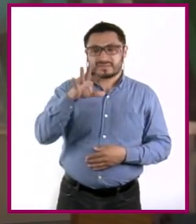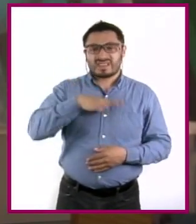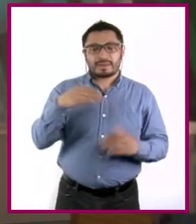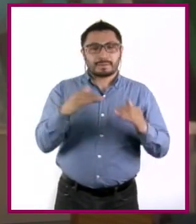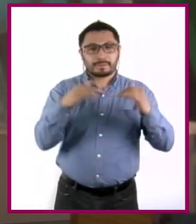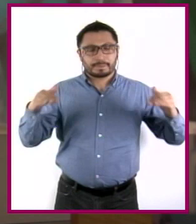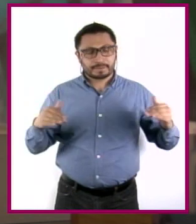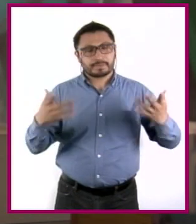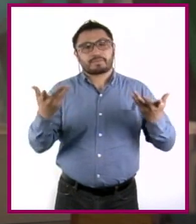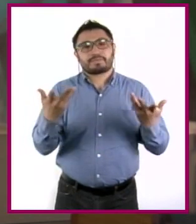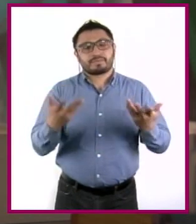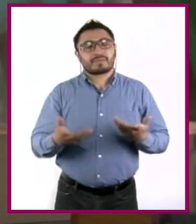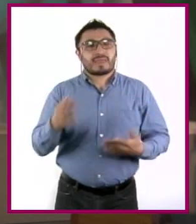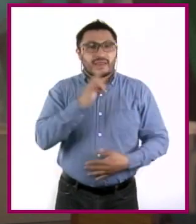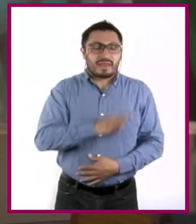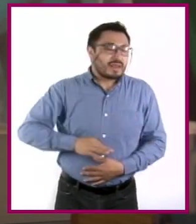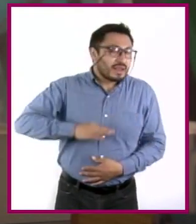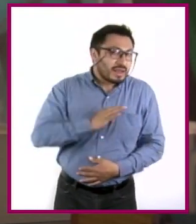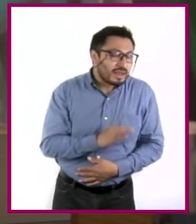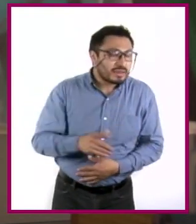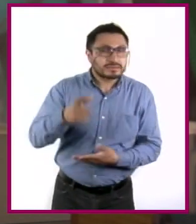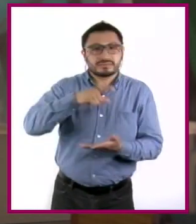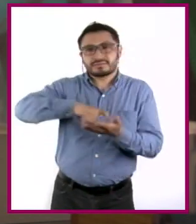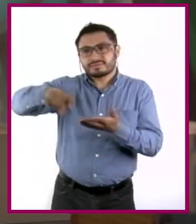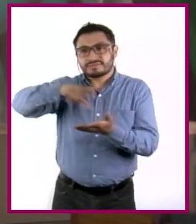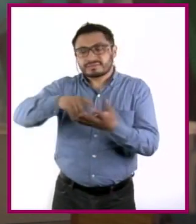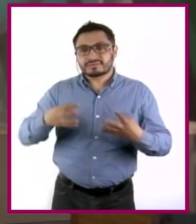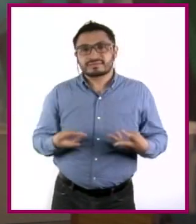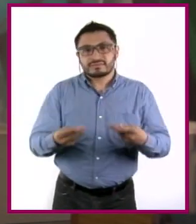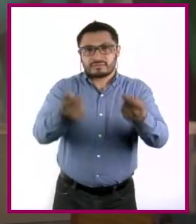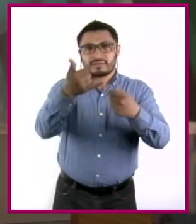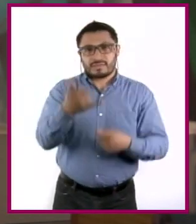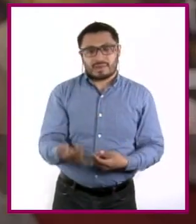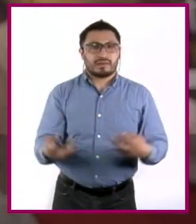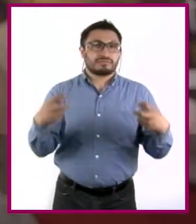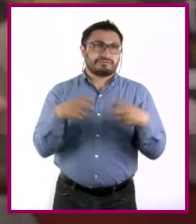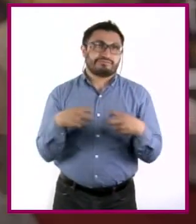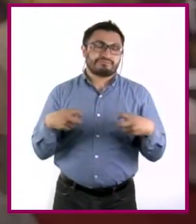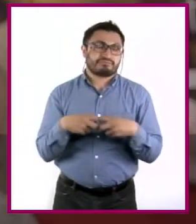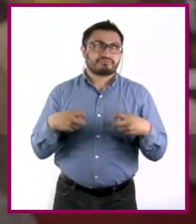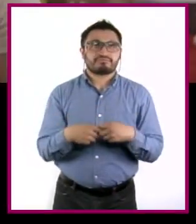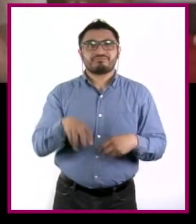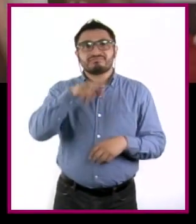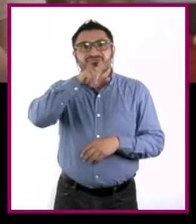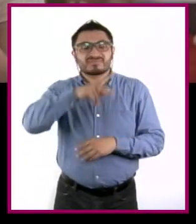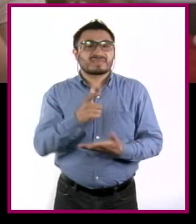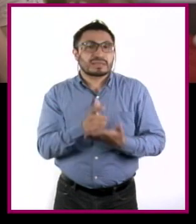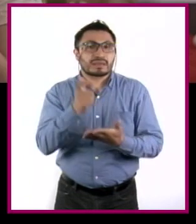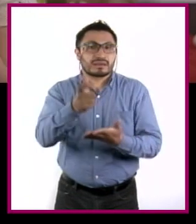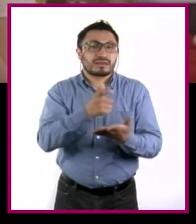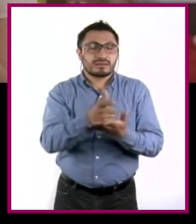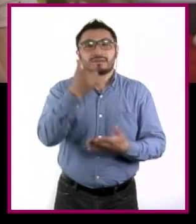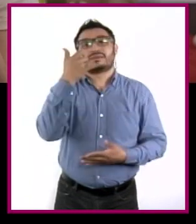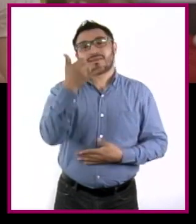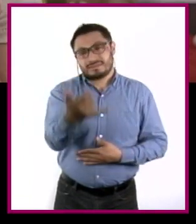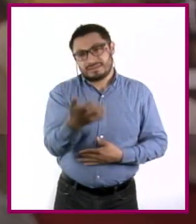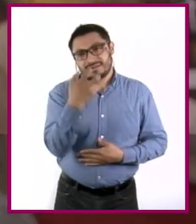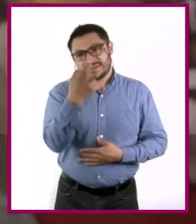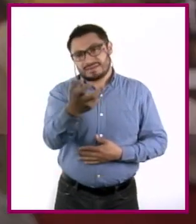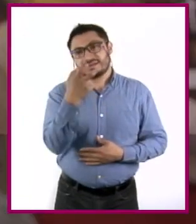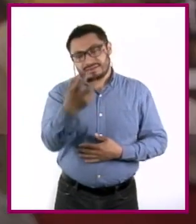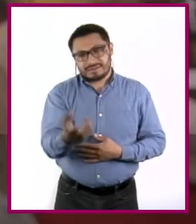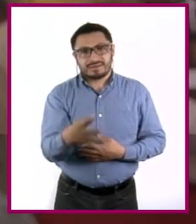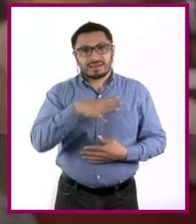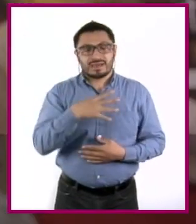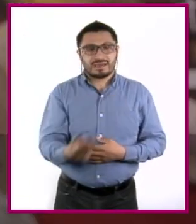ideal entre la felicidad que da gastar y el estrés que causa pagar? ¡Claro! Eso es algo que tiene que ver